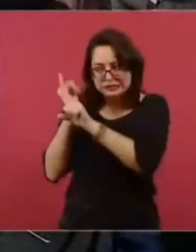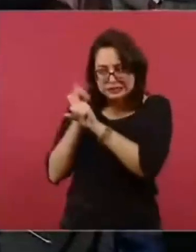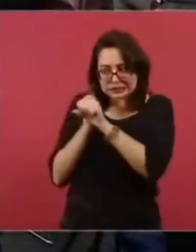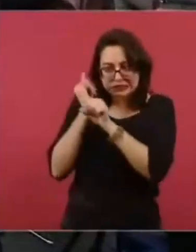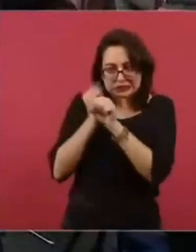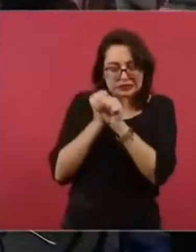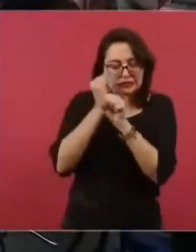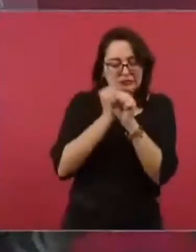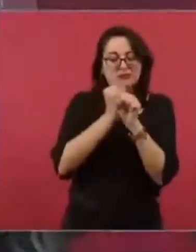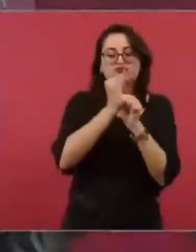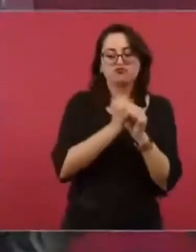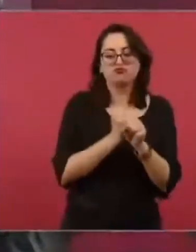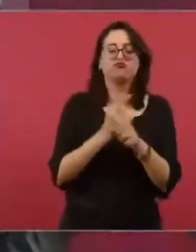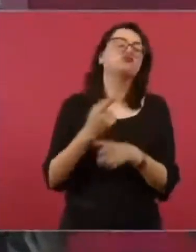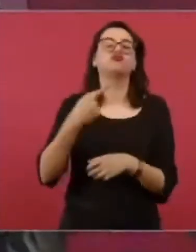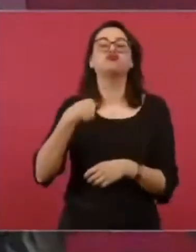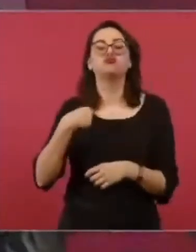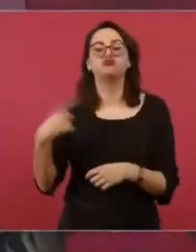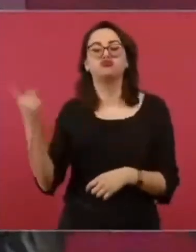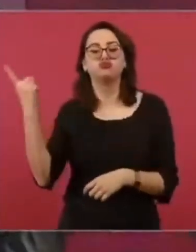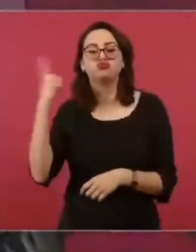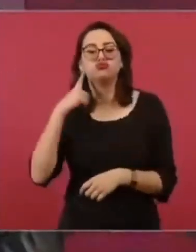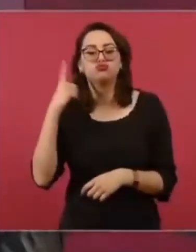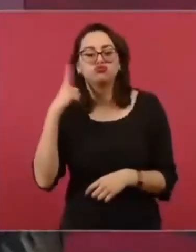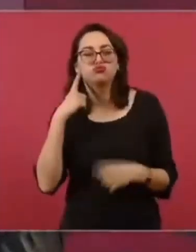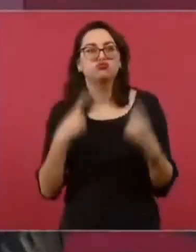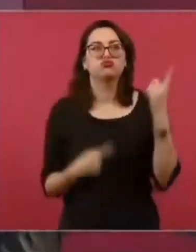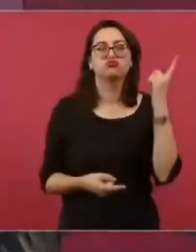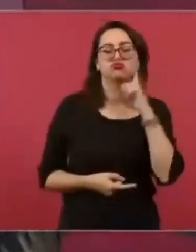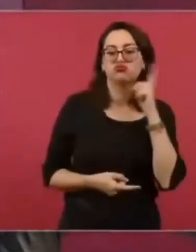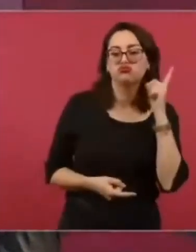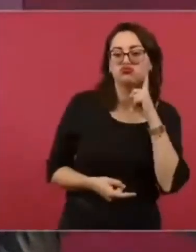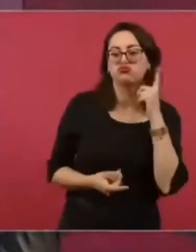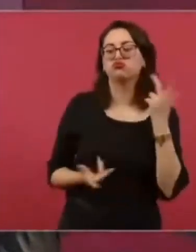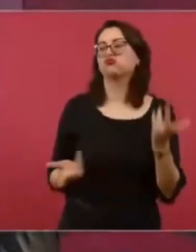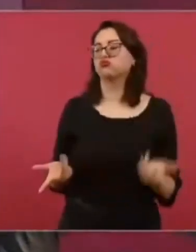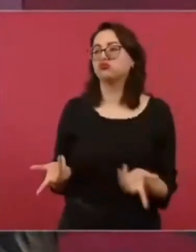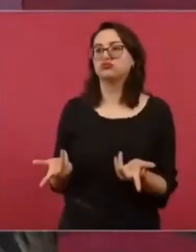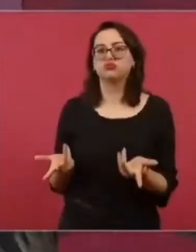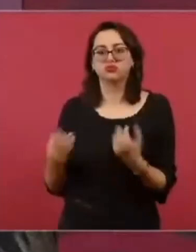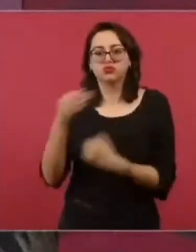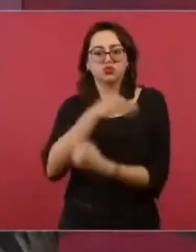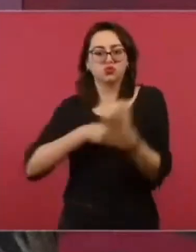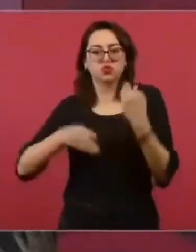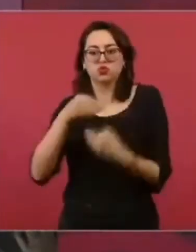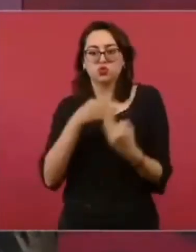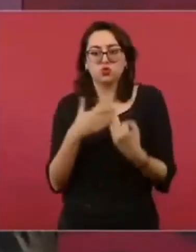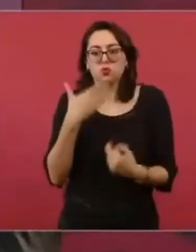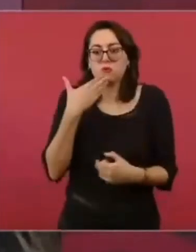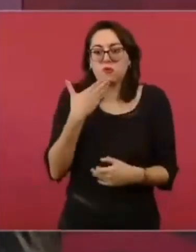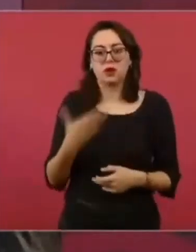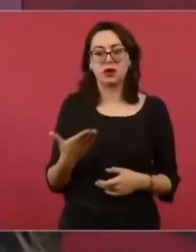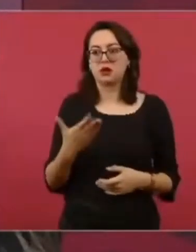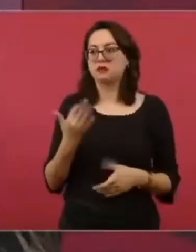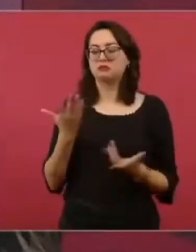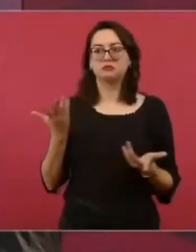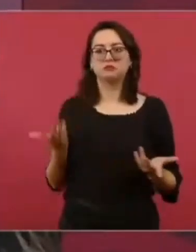Y yo me entero de todo. Y sé que lo están